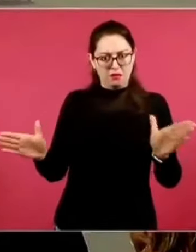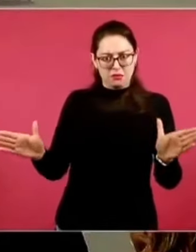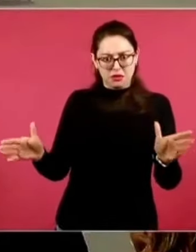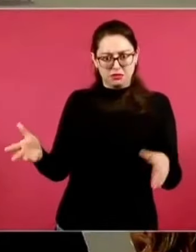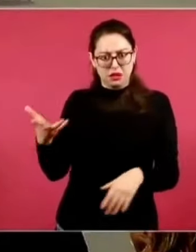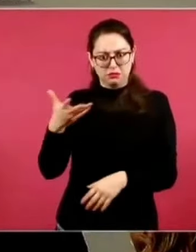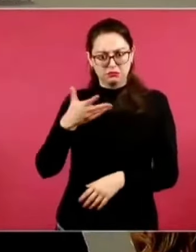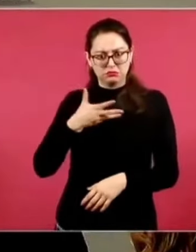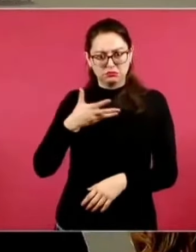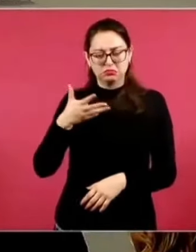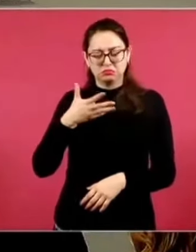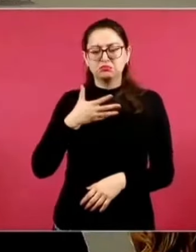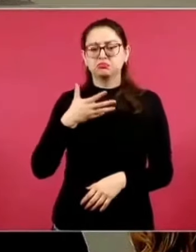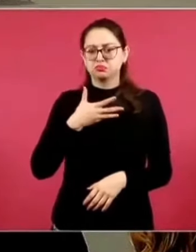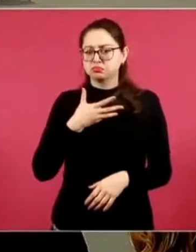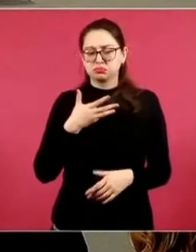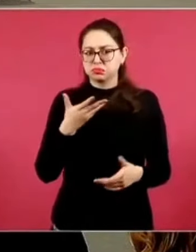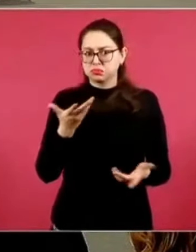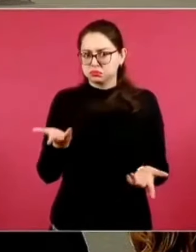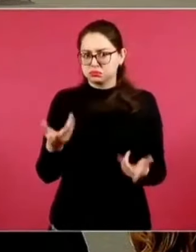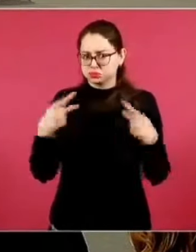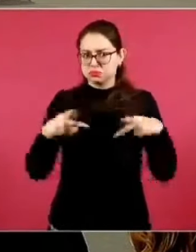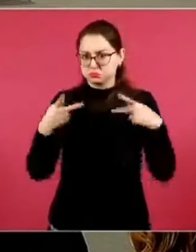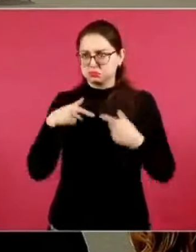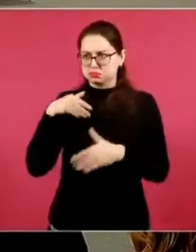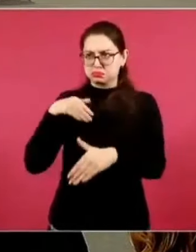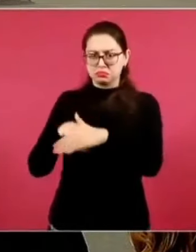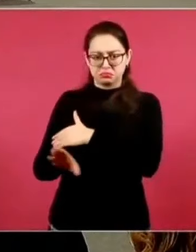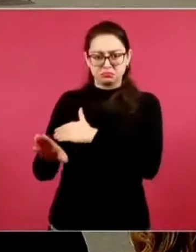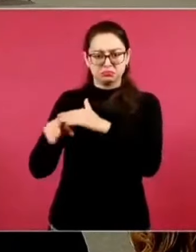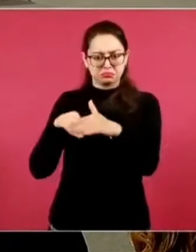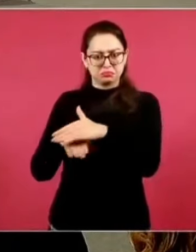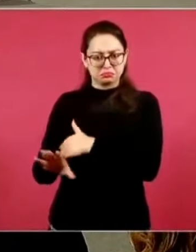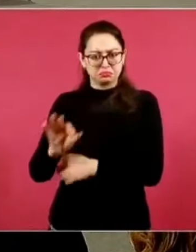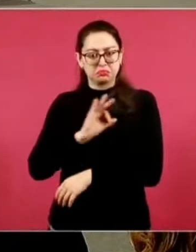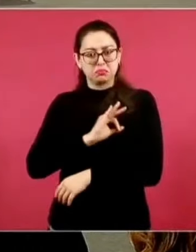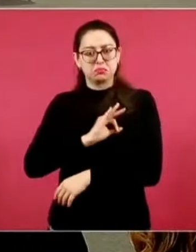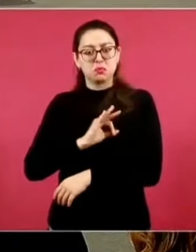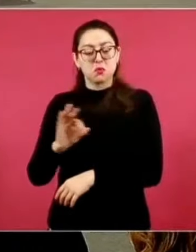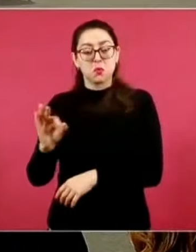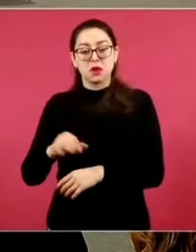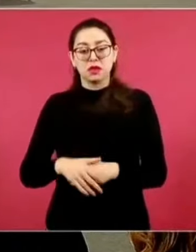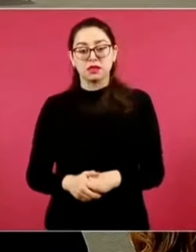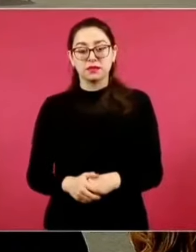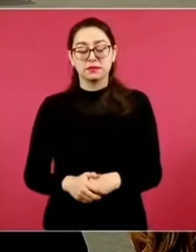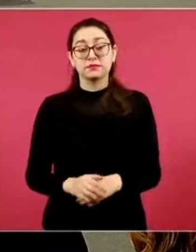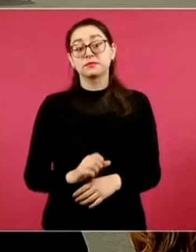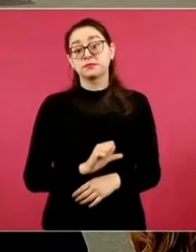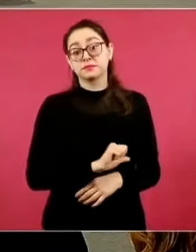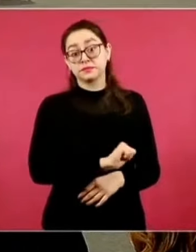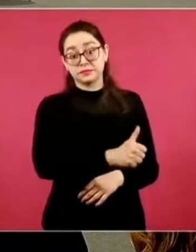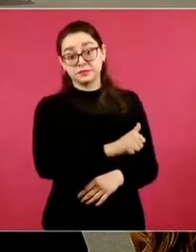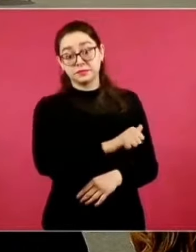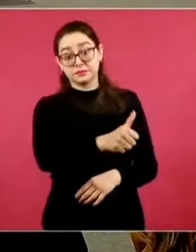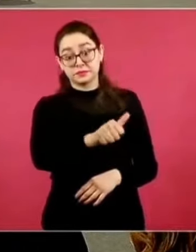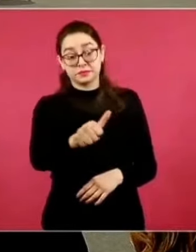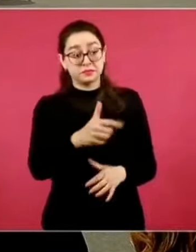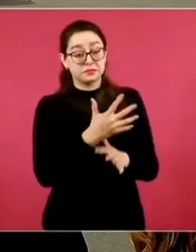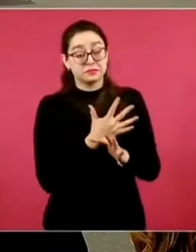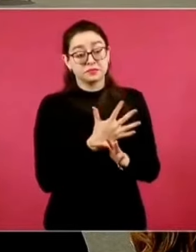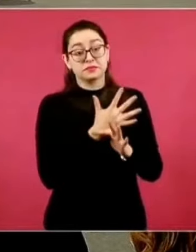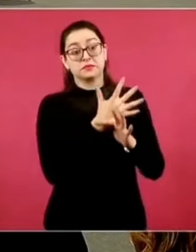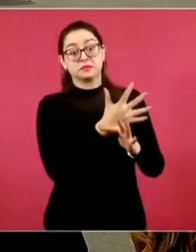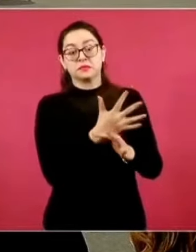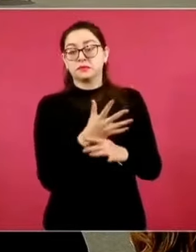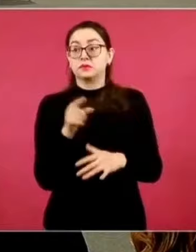operación, la de Bonampak y Lagartero. En notas y columnas se señala que hay saqueos en